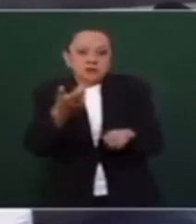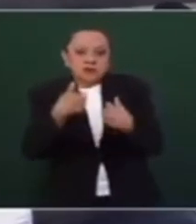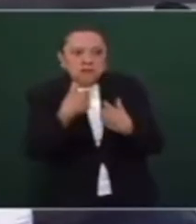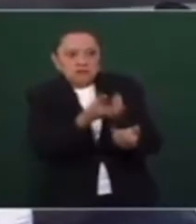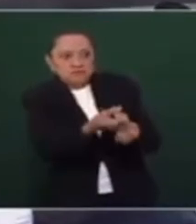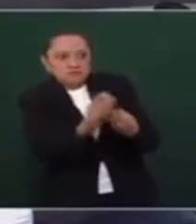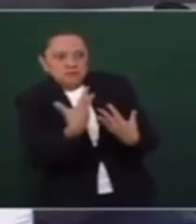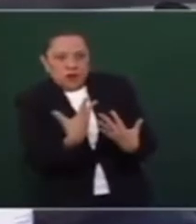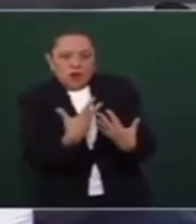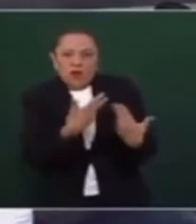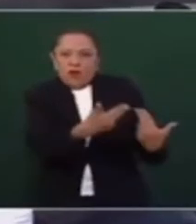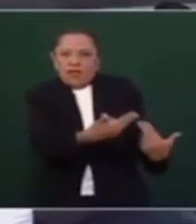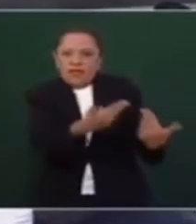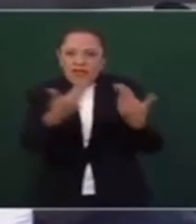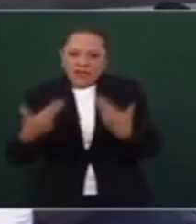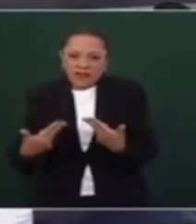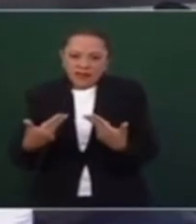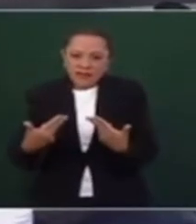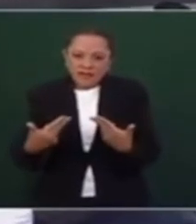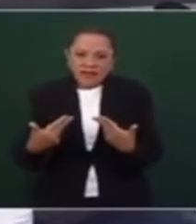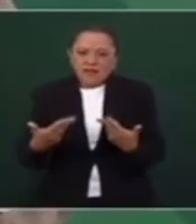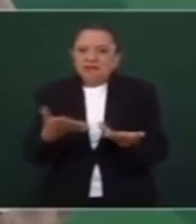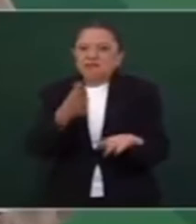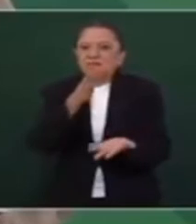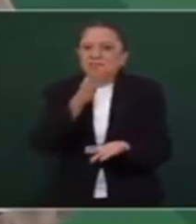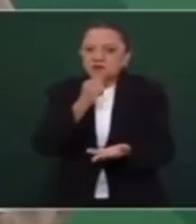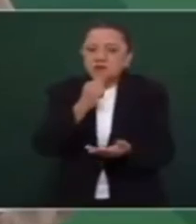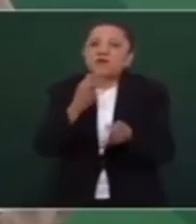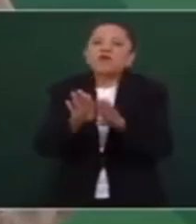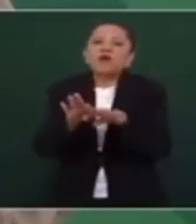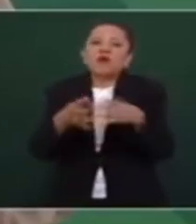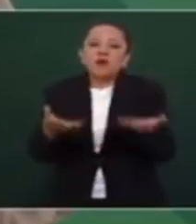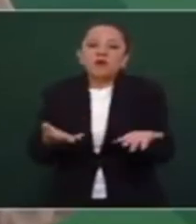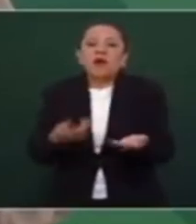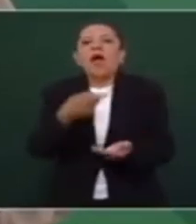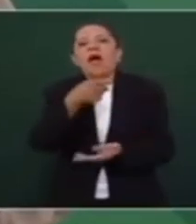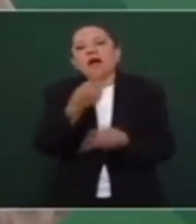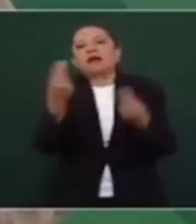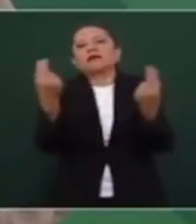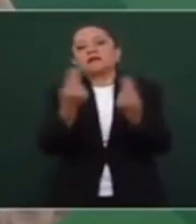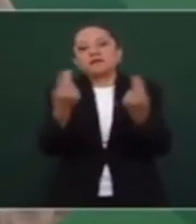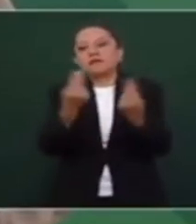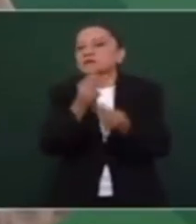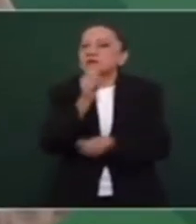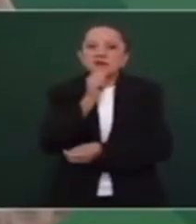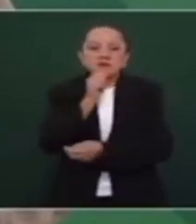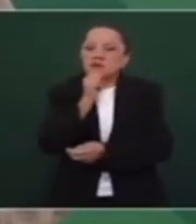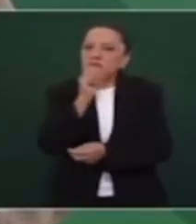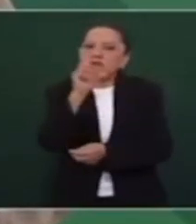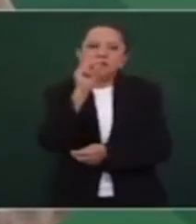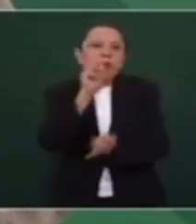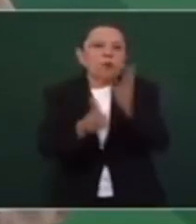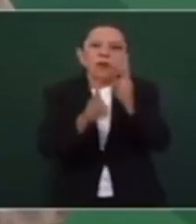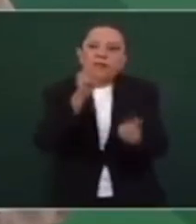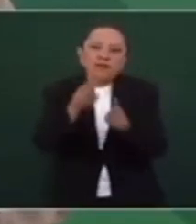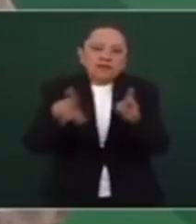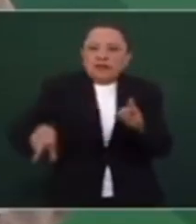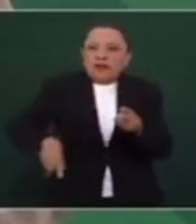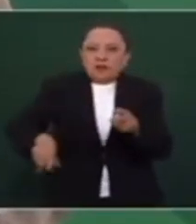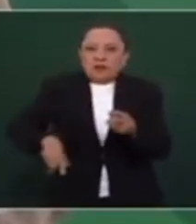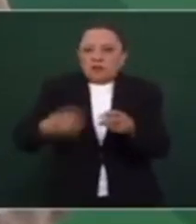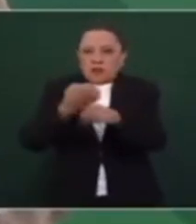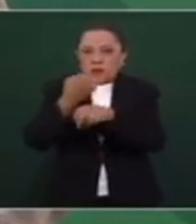hacer el planteamiento. No lo hemos platicado con el gobierno del Estado, pero